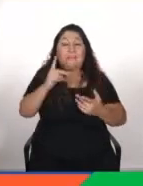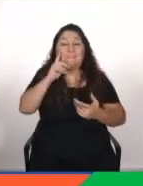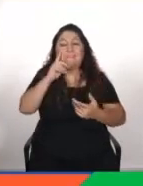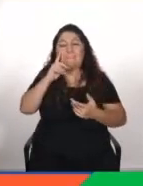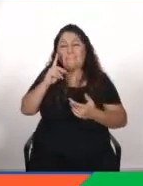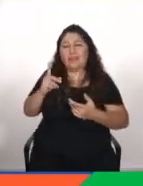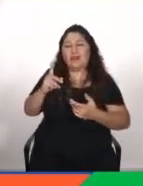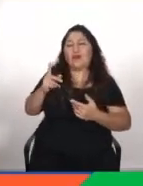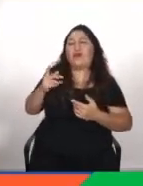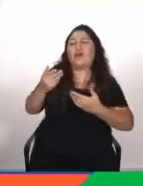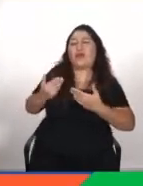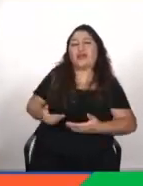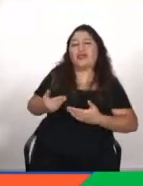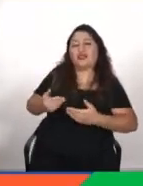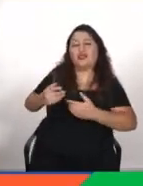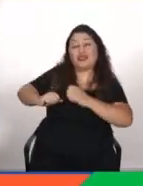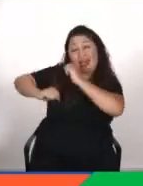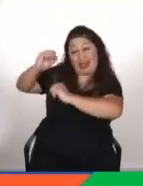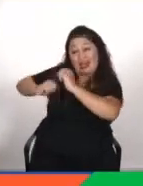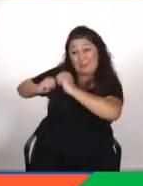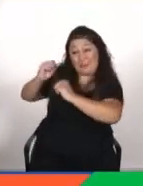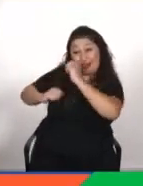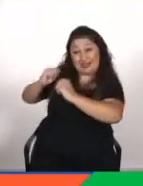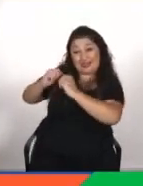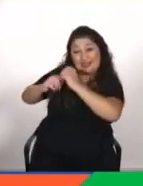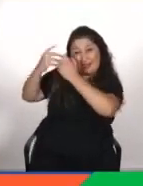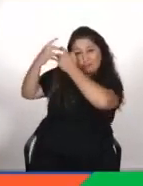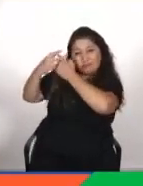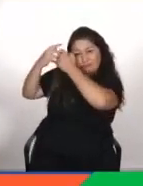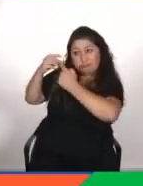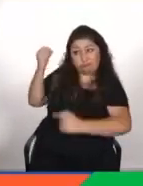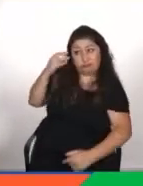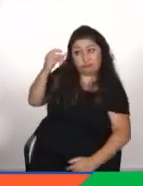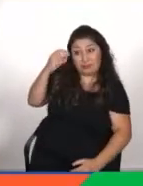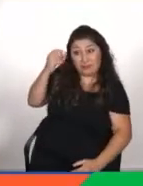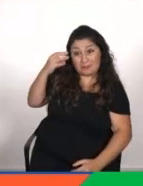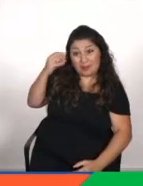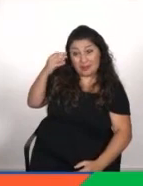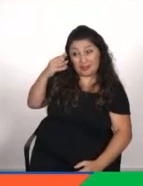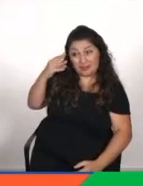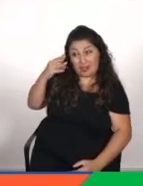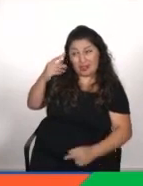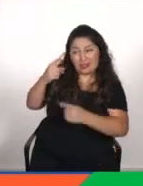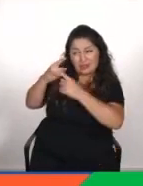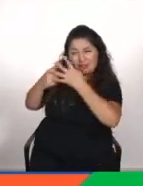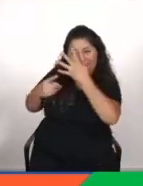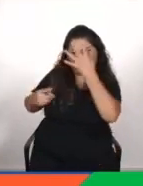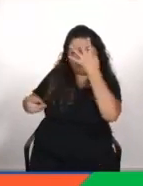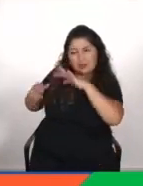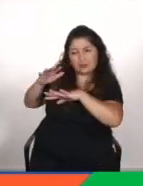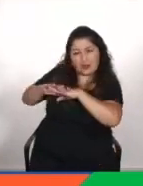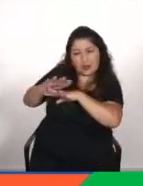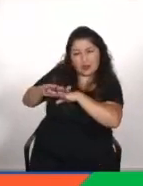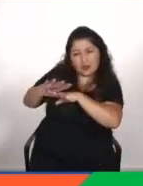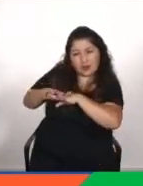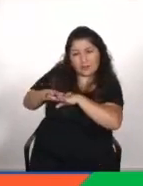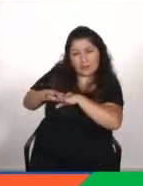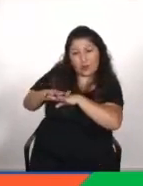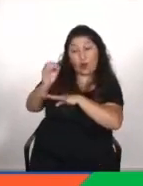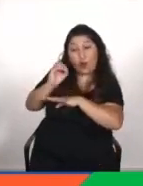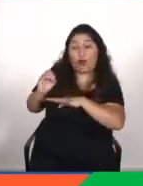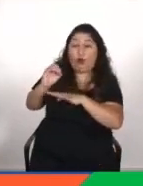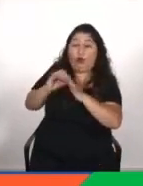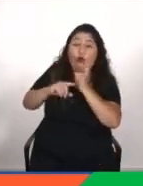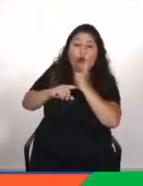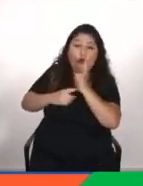en el fondo capacidad de que las máquinas aprendan un poco por sí solas o no las máquinas una serie de algoritmos y entre esos algoritmos o técnicas